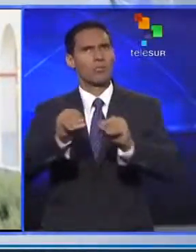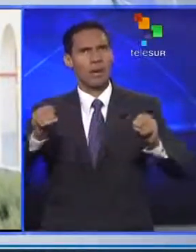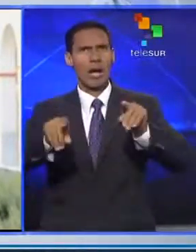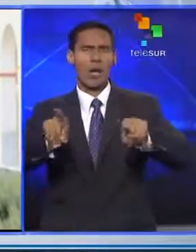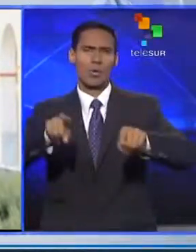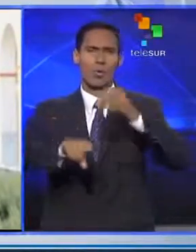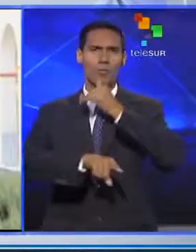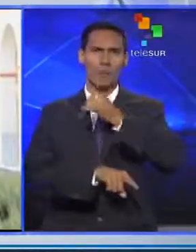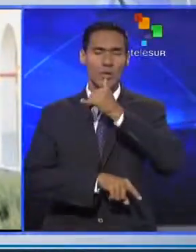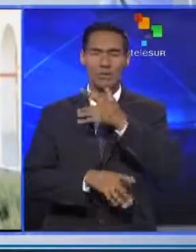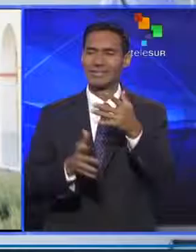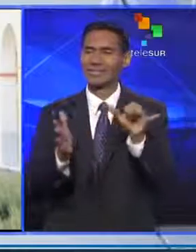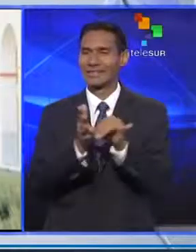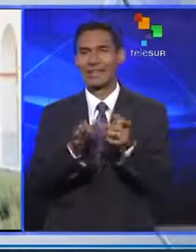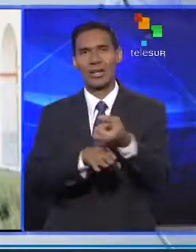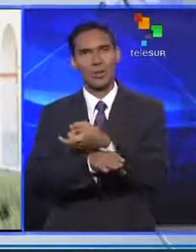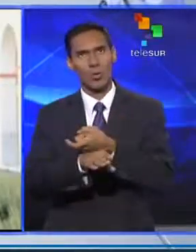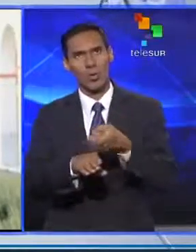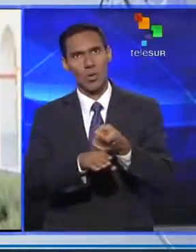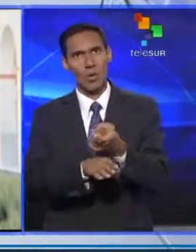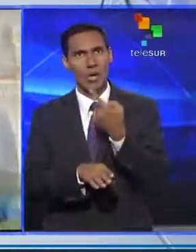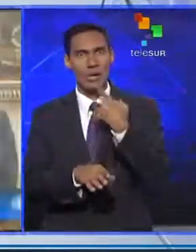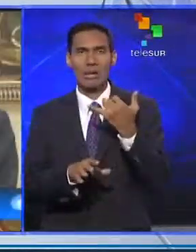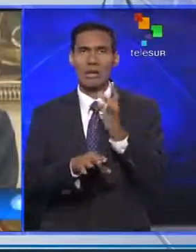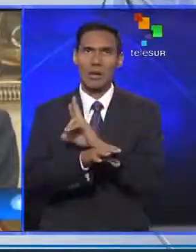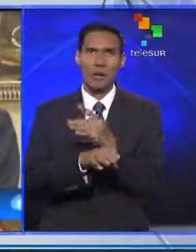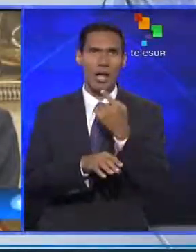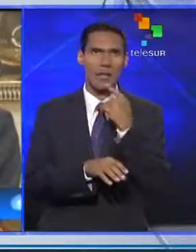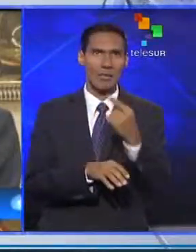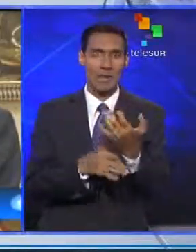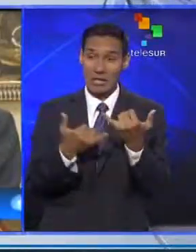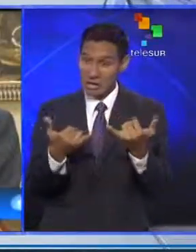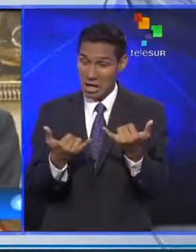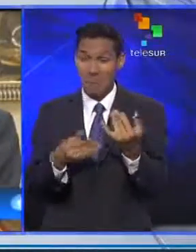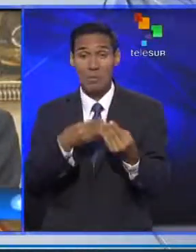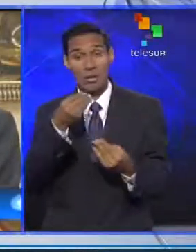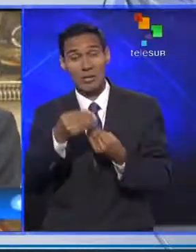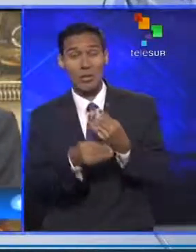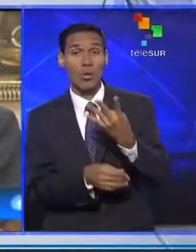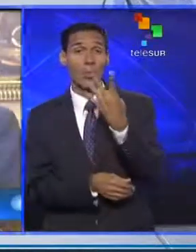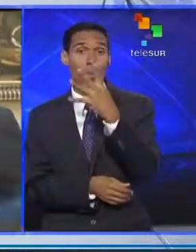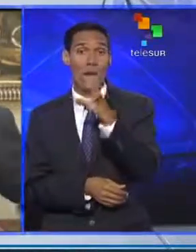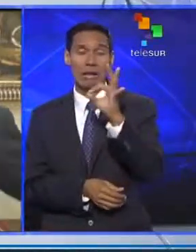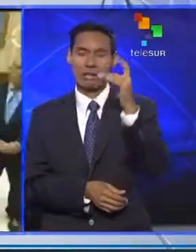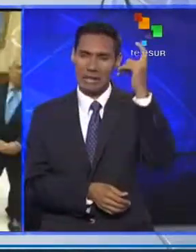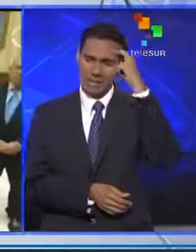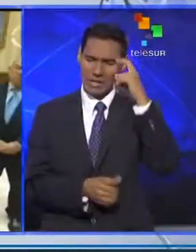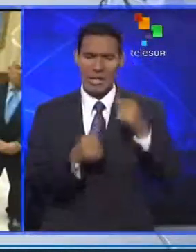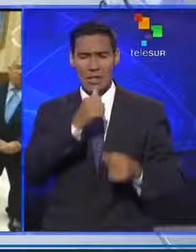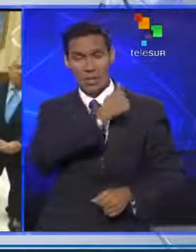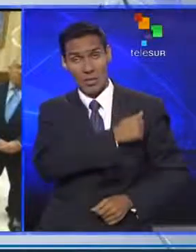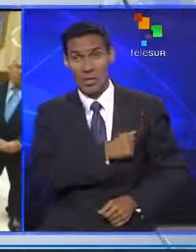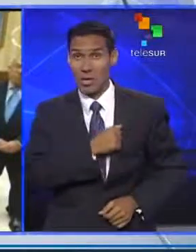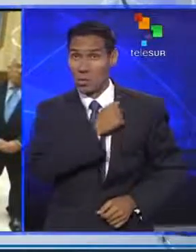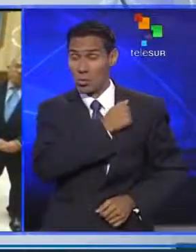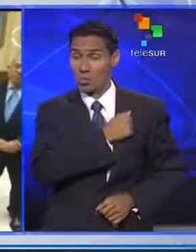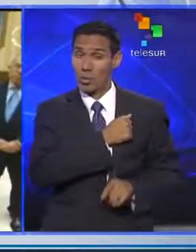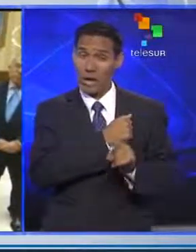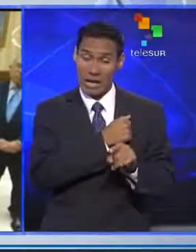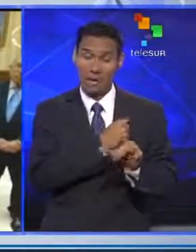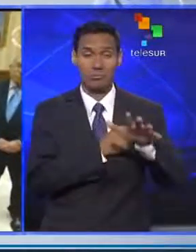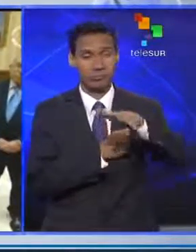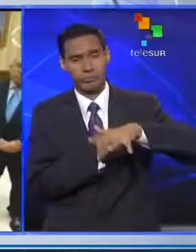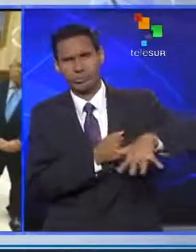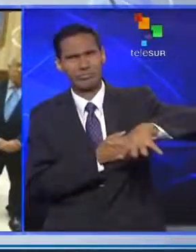fuentes cercanas al gobierno saharaui que han adelantado que van a llevar a cabo 40 días de lutos en el territorio saharaui,